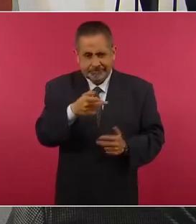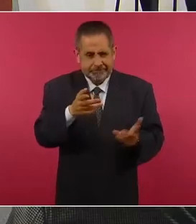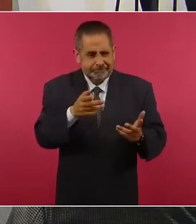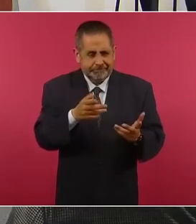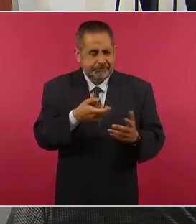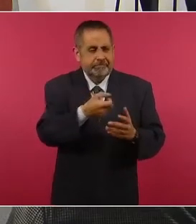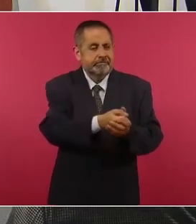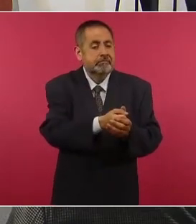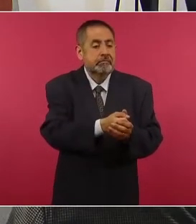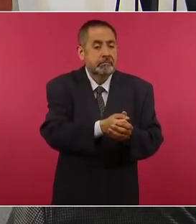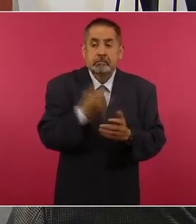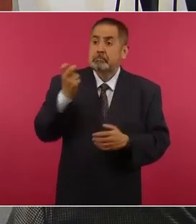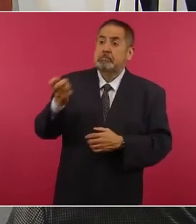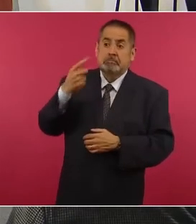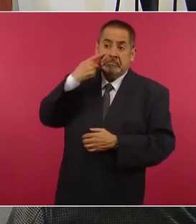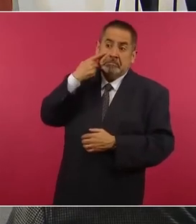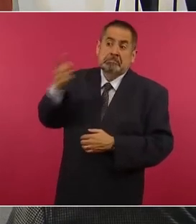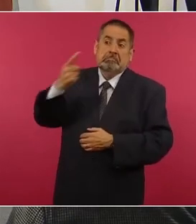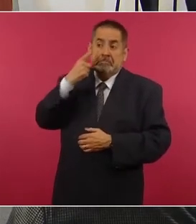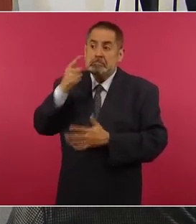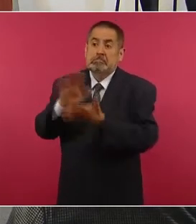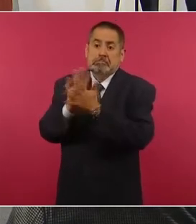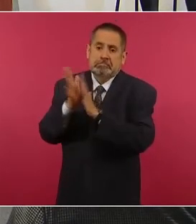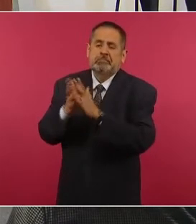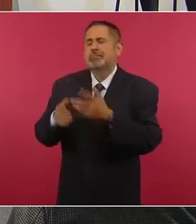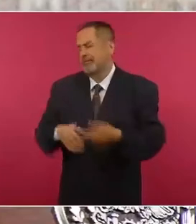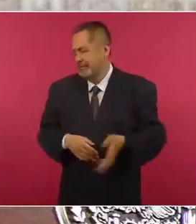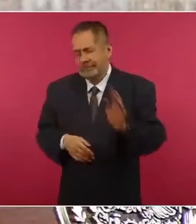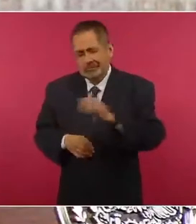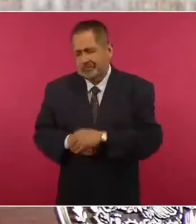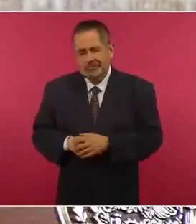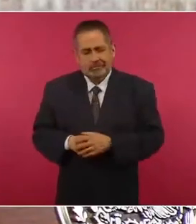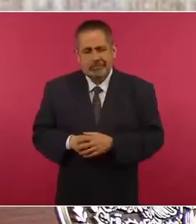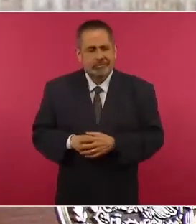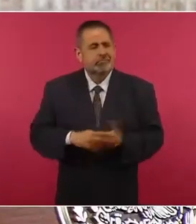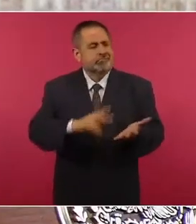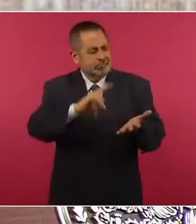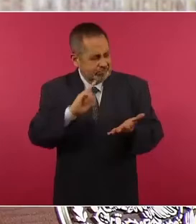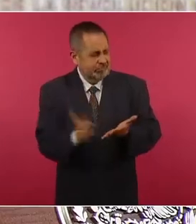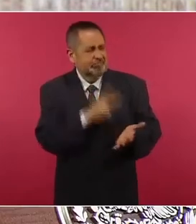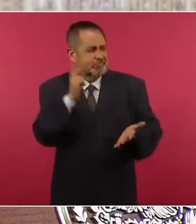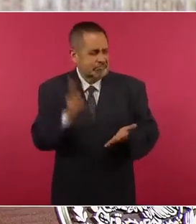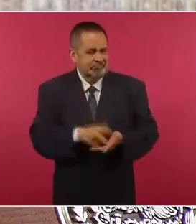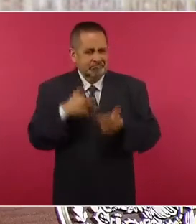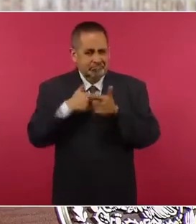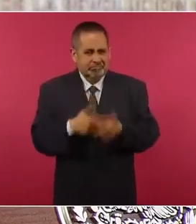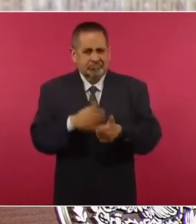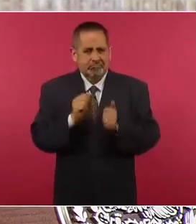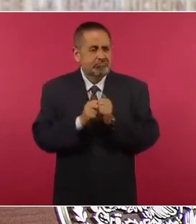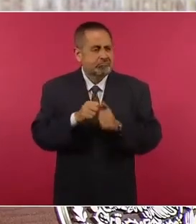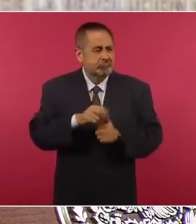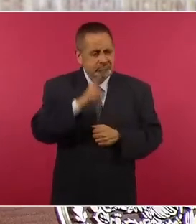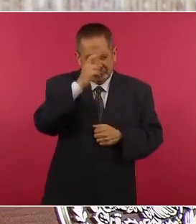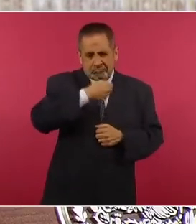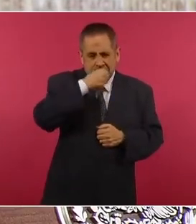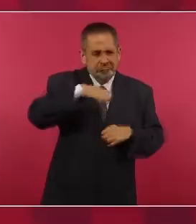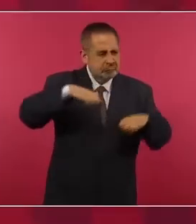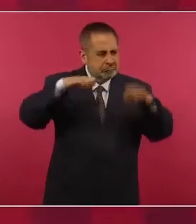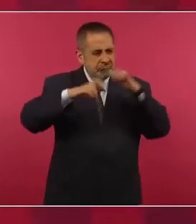Loera, no, no, pues eso lo volvería a hacer, ya lo he dicho, que respeto mucho a los adultos.